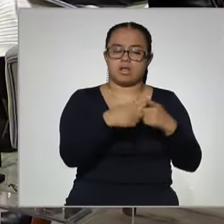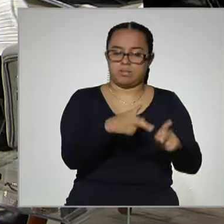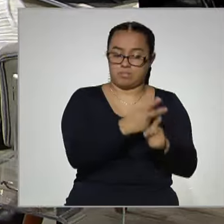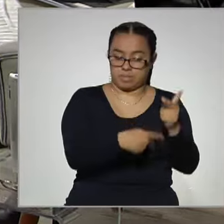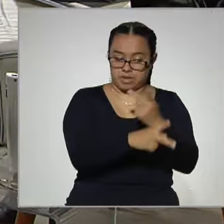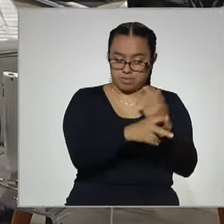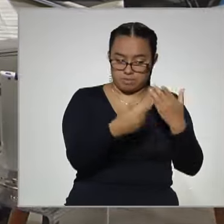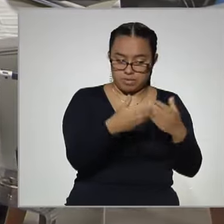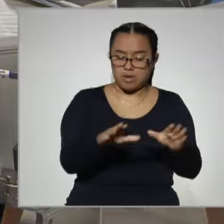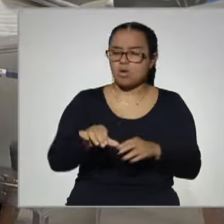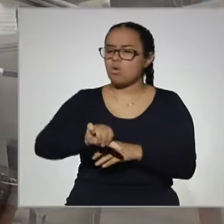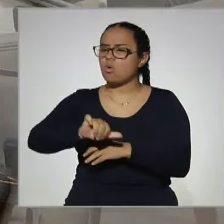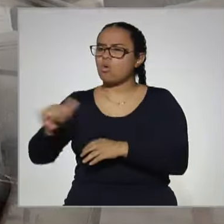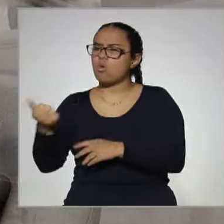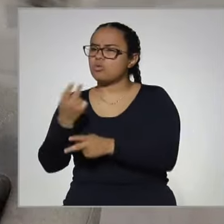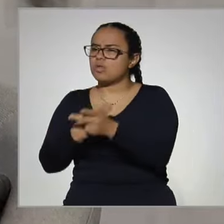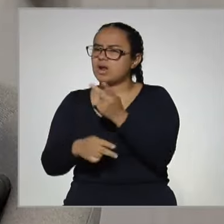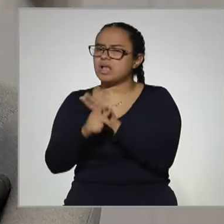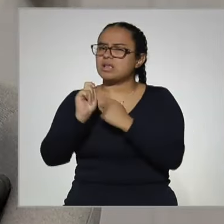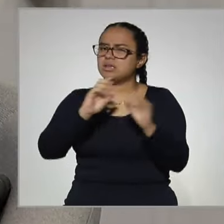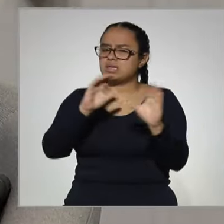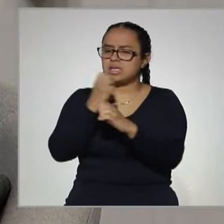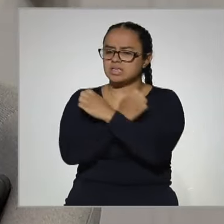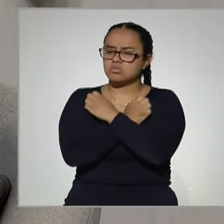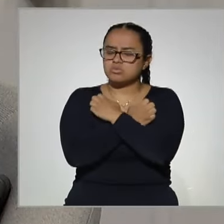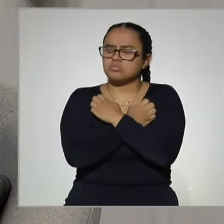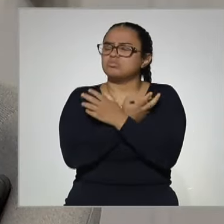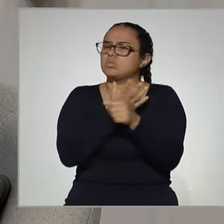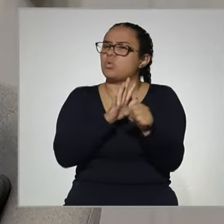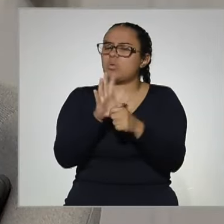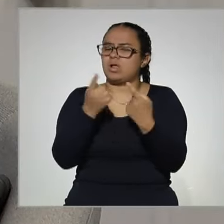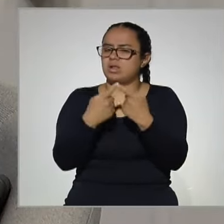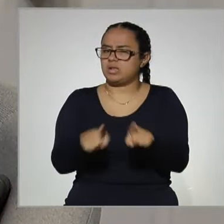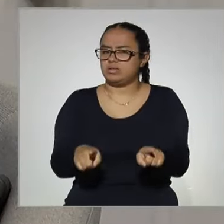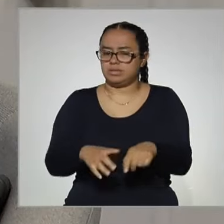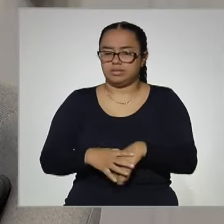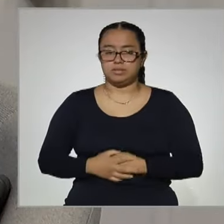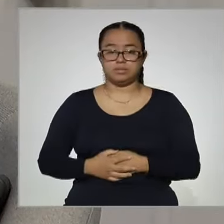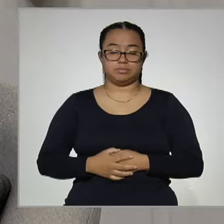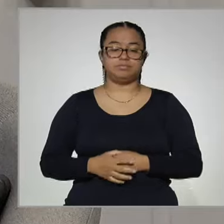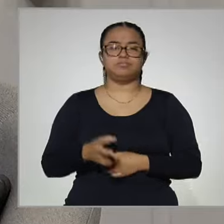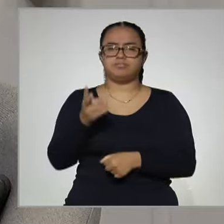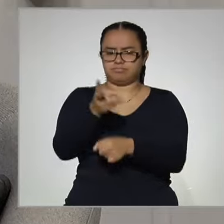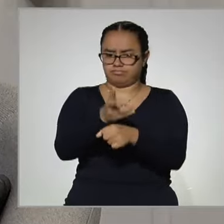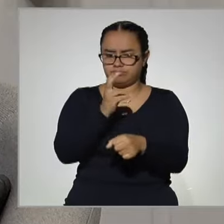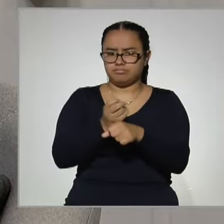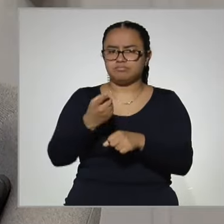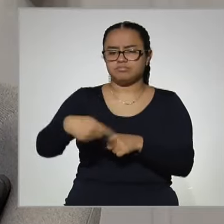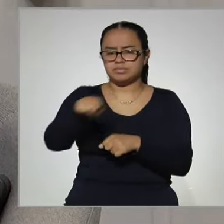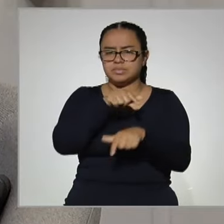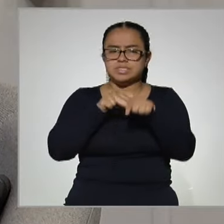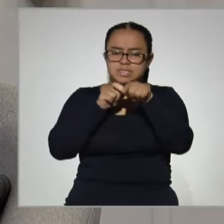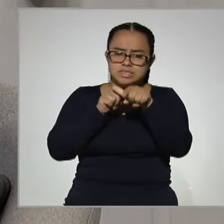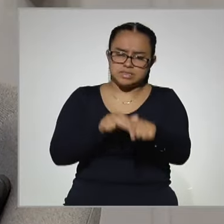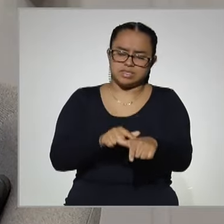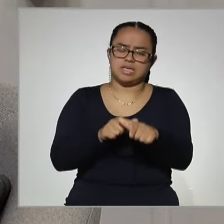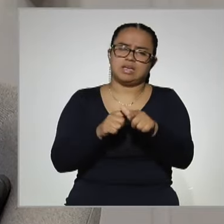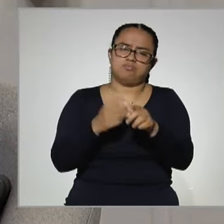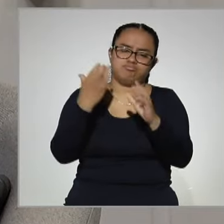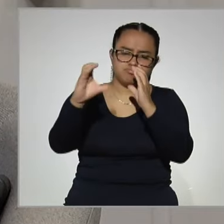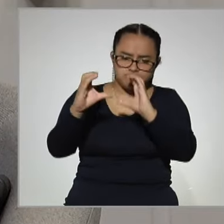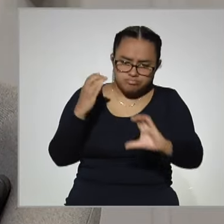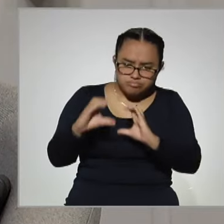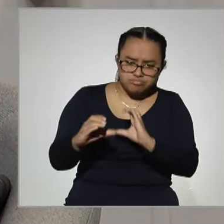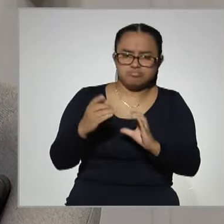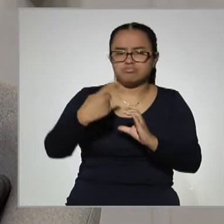abierta de otras modalidades de educación media superior? Les invito a que sigan participando, a que